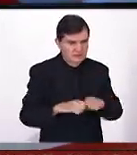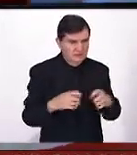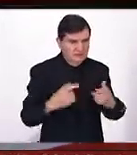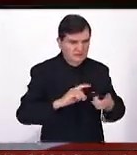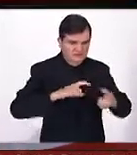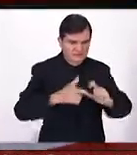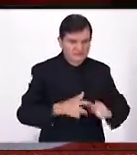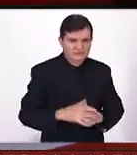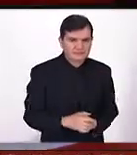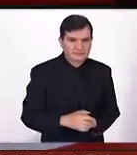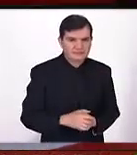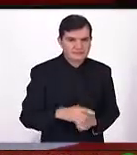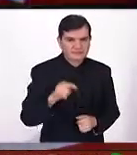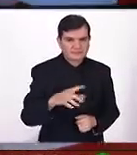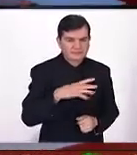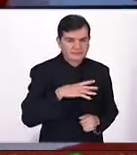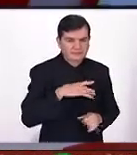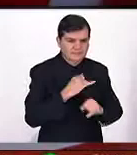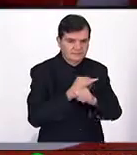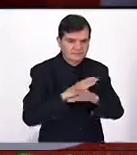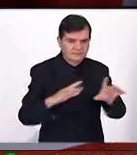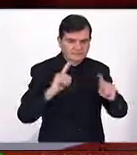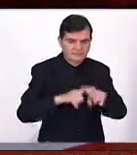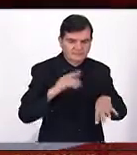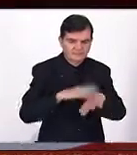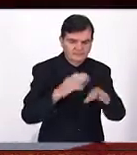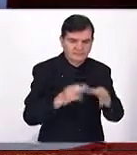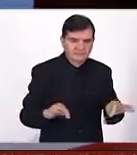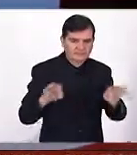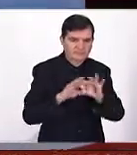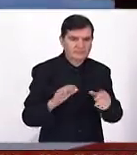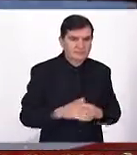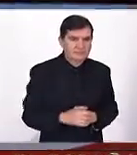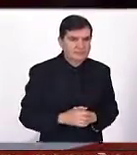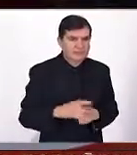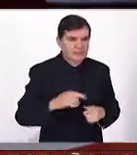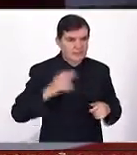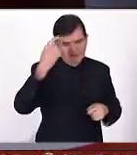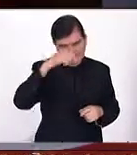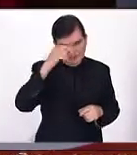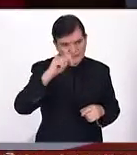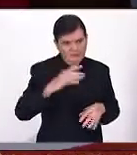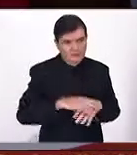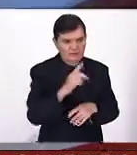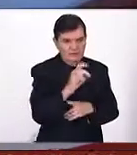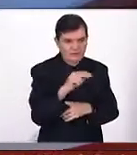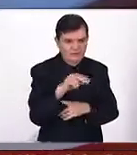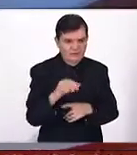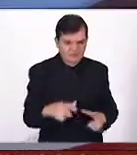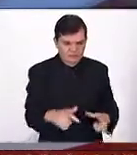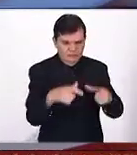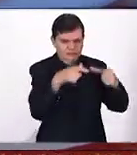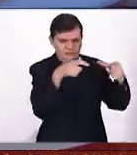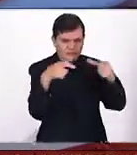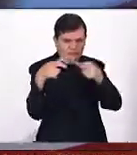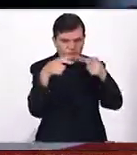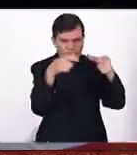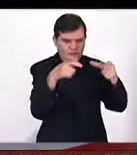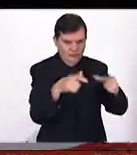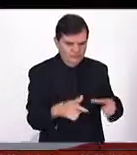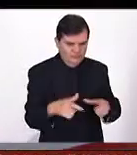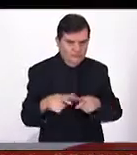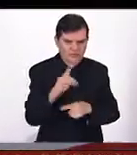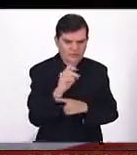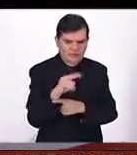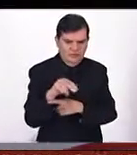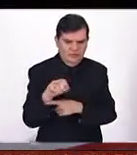al día. A quienes les traigo la información más relevante y es que la tecnología de los drones, estos objetos voladores no